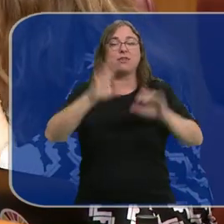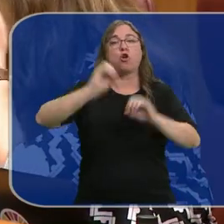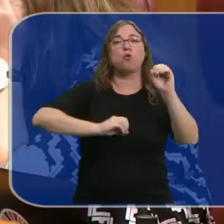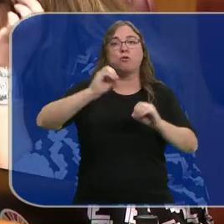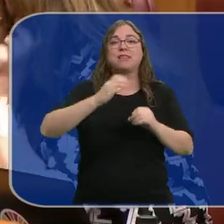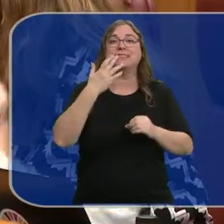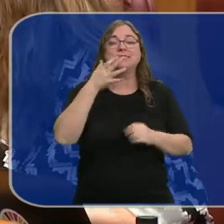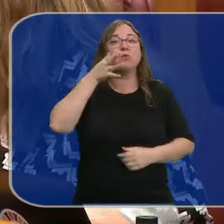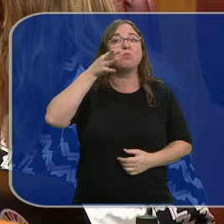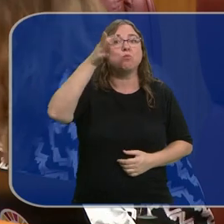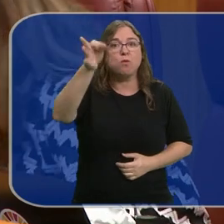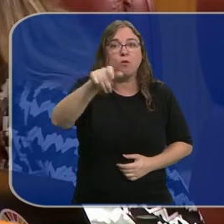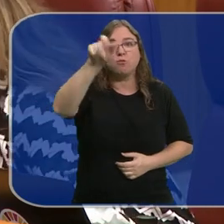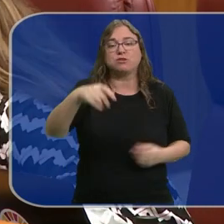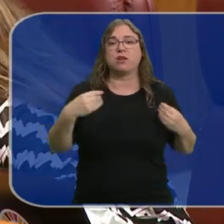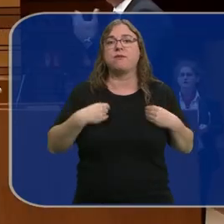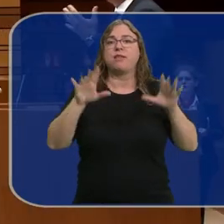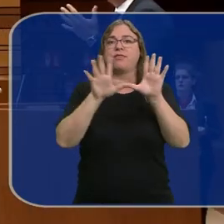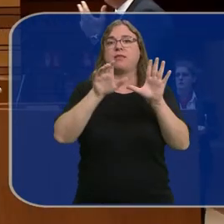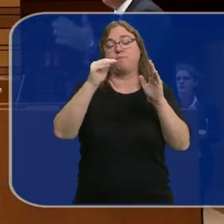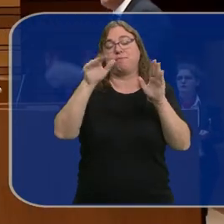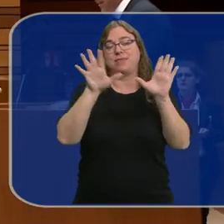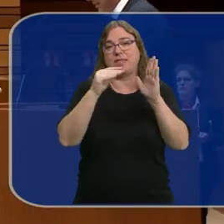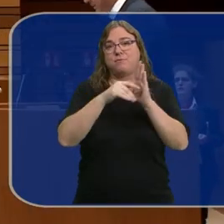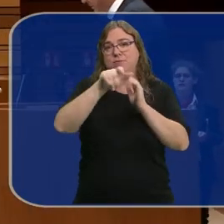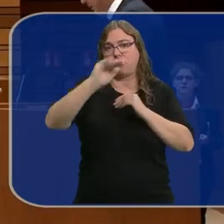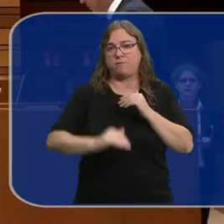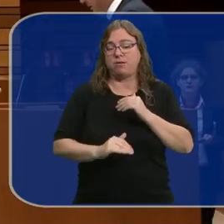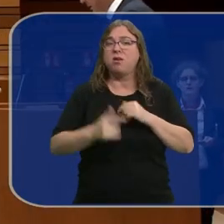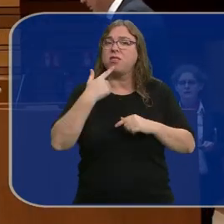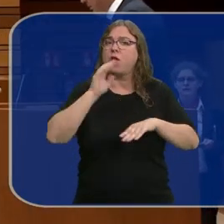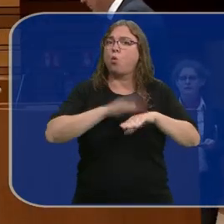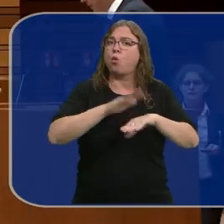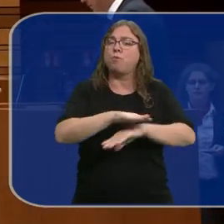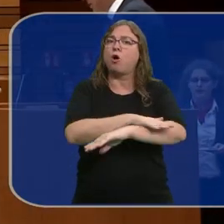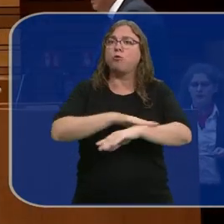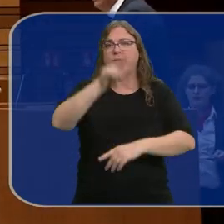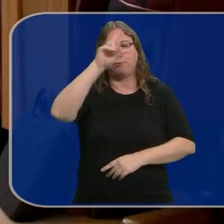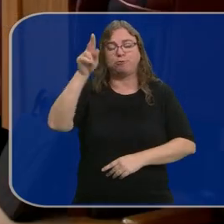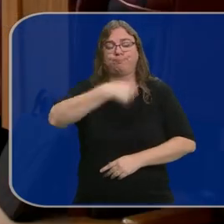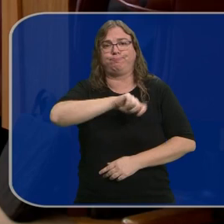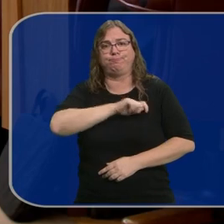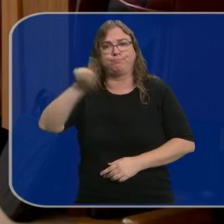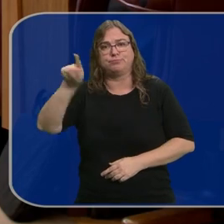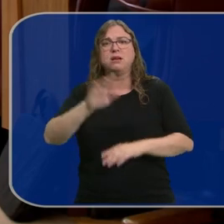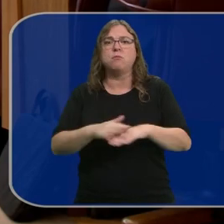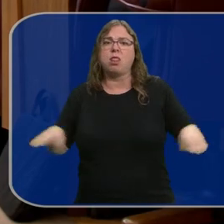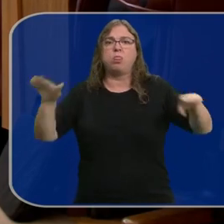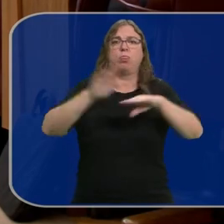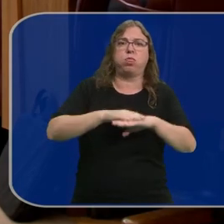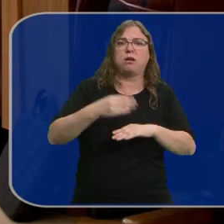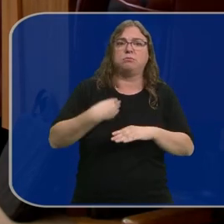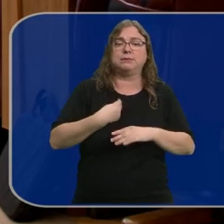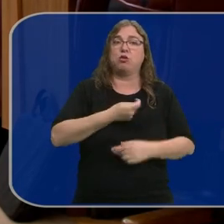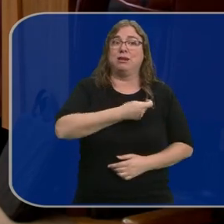alquiler si es en un municipio de menos de 10.000 habitantes. Disculpan además al Gobierno Central de no haberse solapado la convocatoria